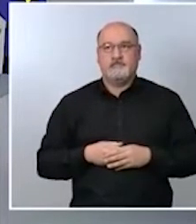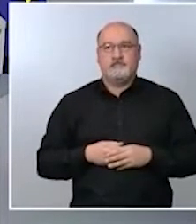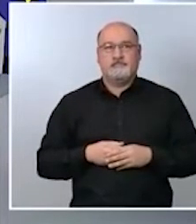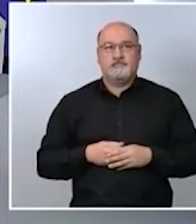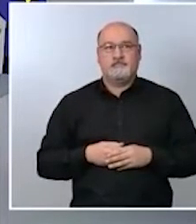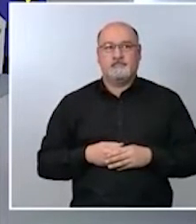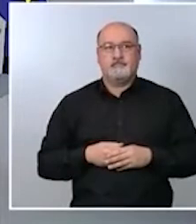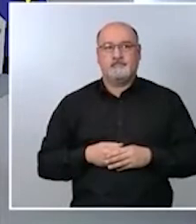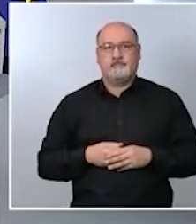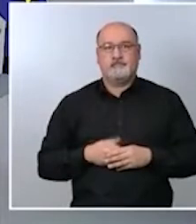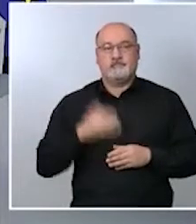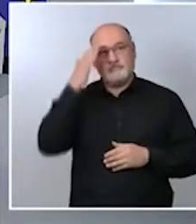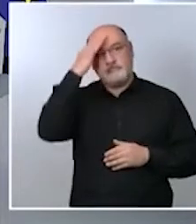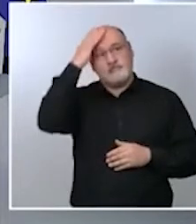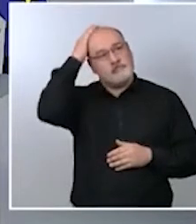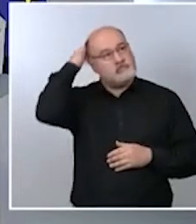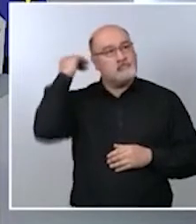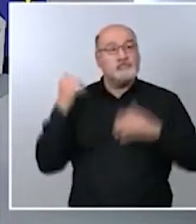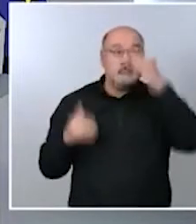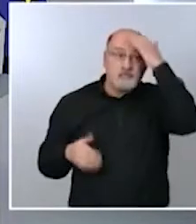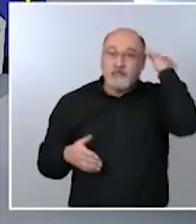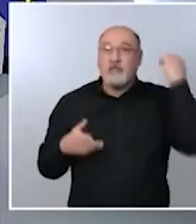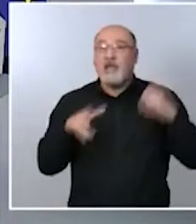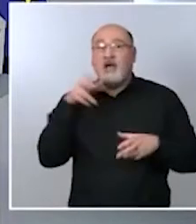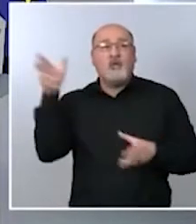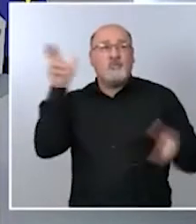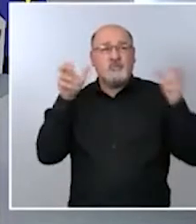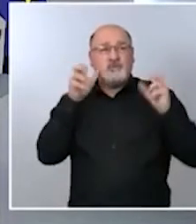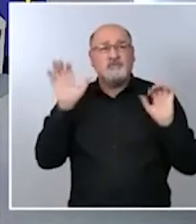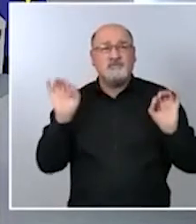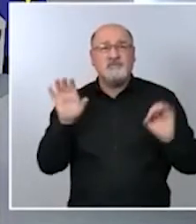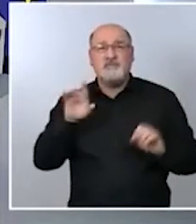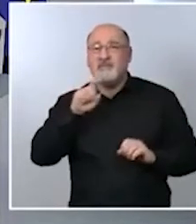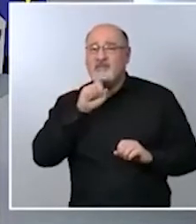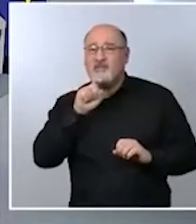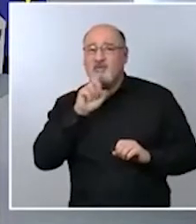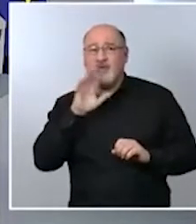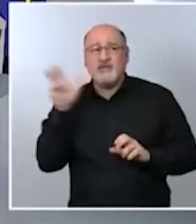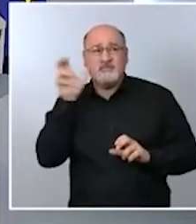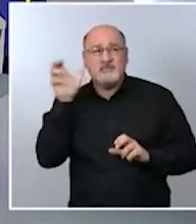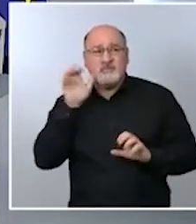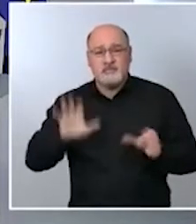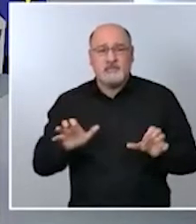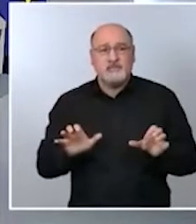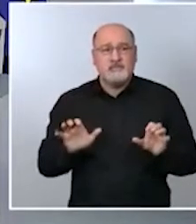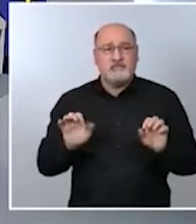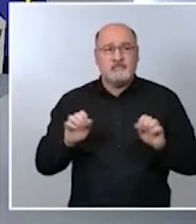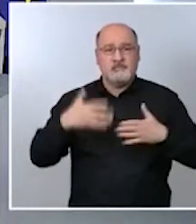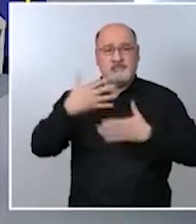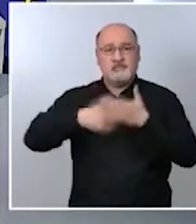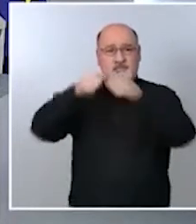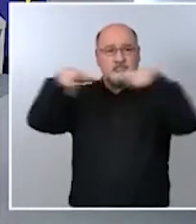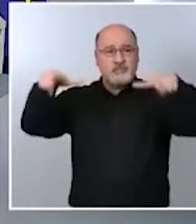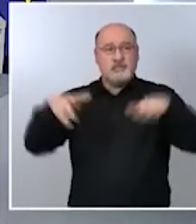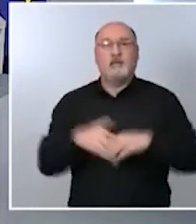hay alguna dificultad de sonido Cruz si no lo podemos la pregunta